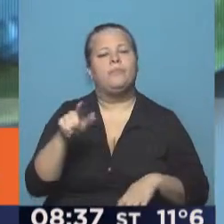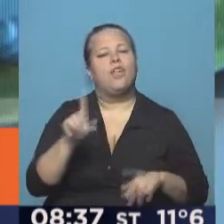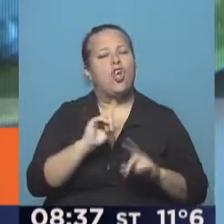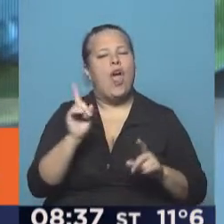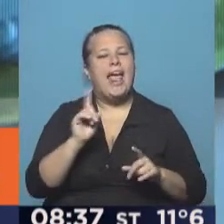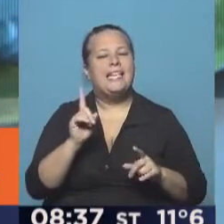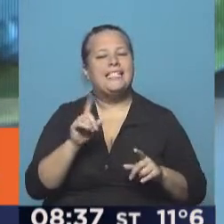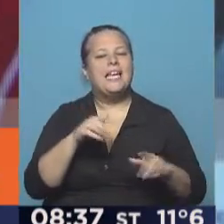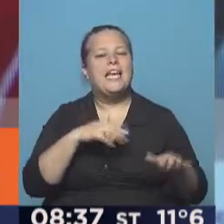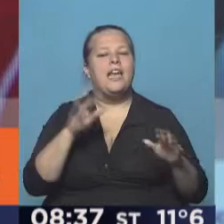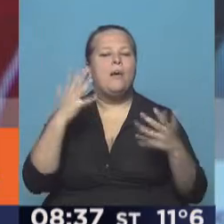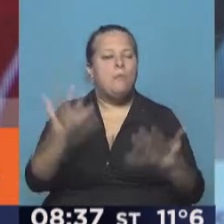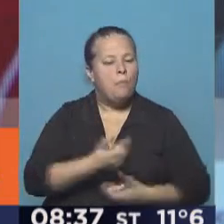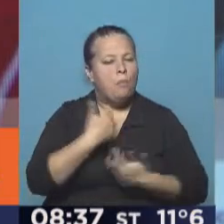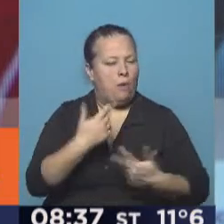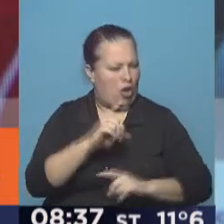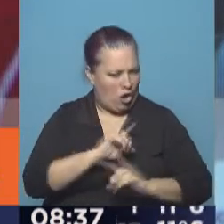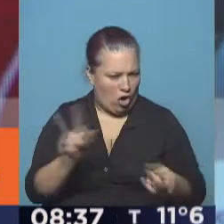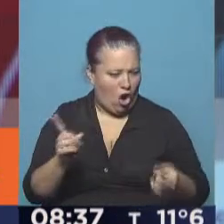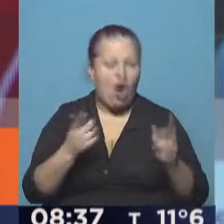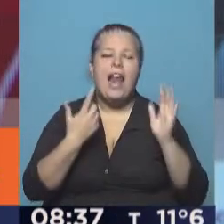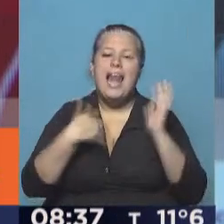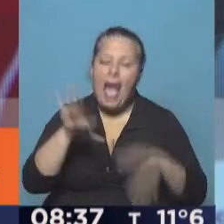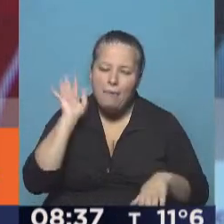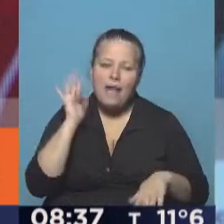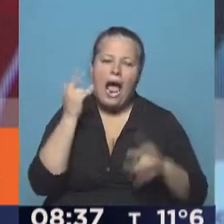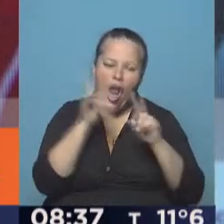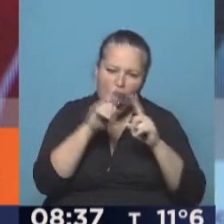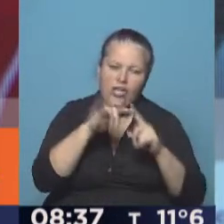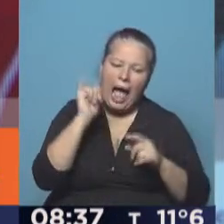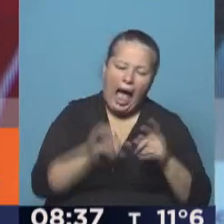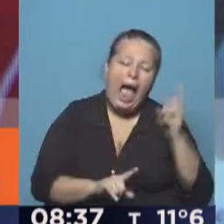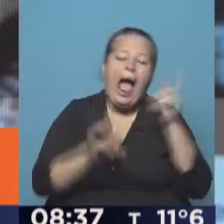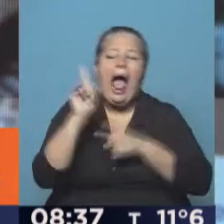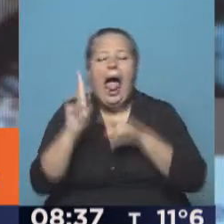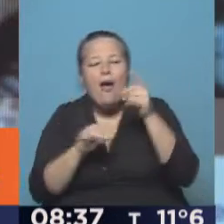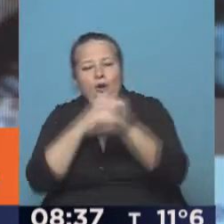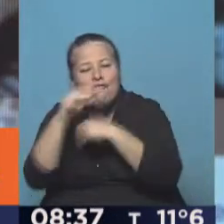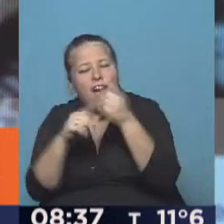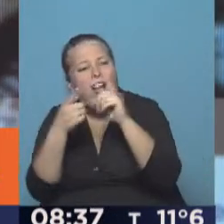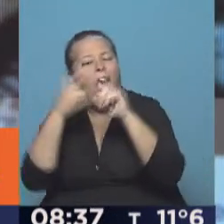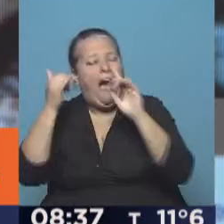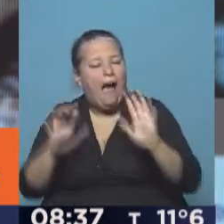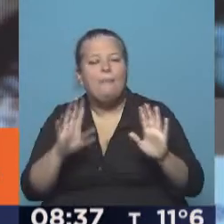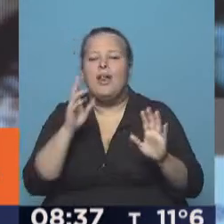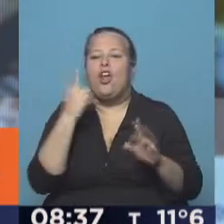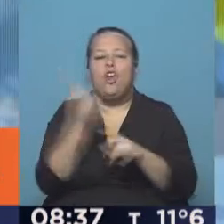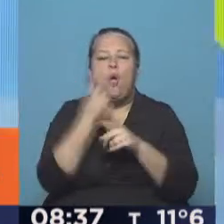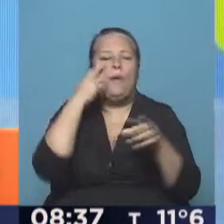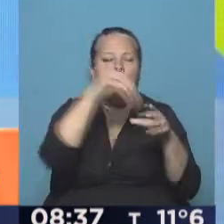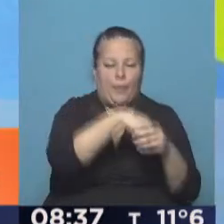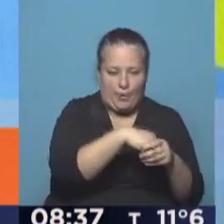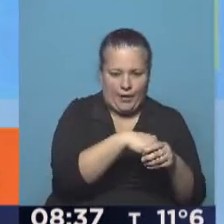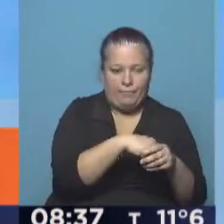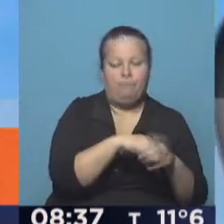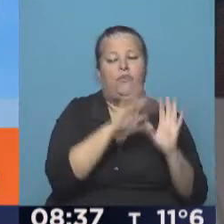decir que estén en situación de adoptabilidad, es decir, la mayoría tiene algún contacto con algún miembro de su familia, pero no puede vivir con ellos.